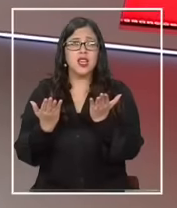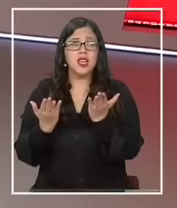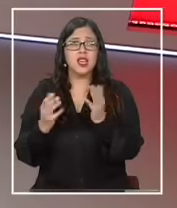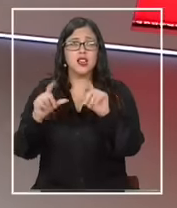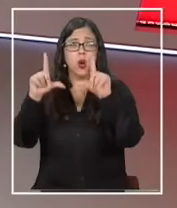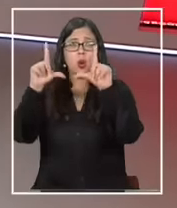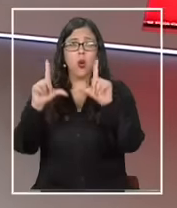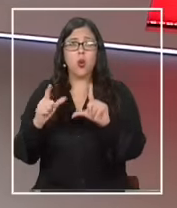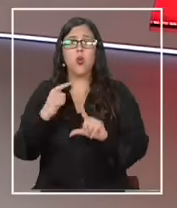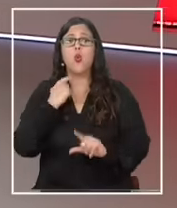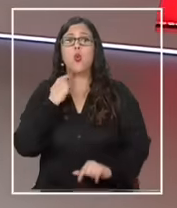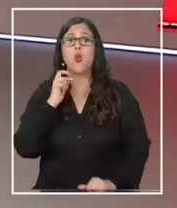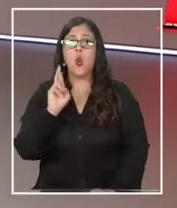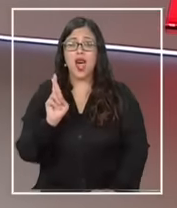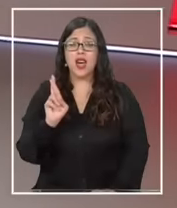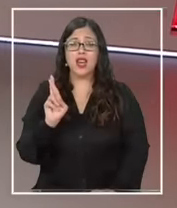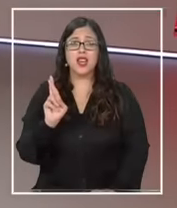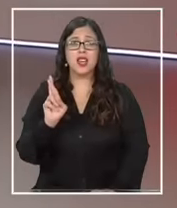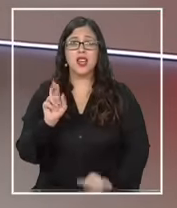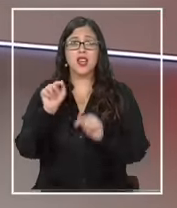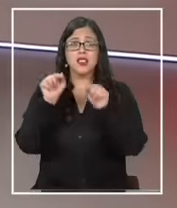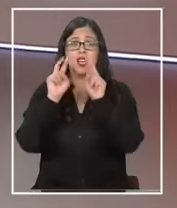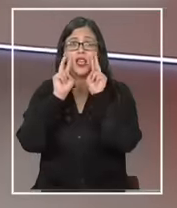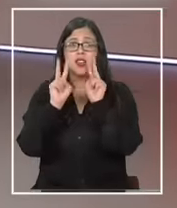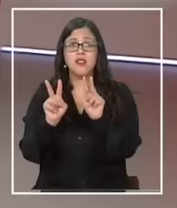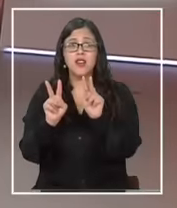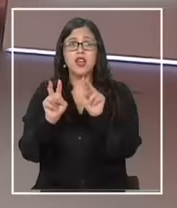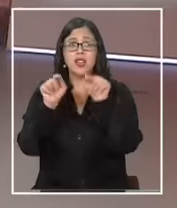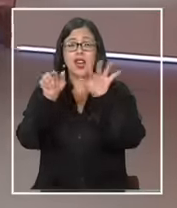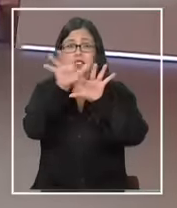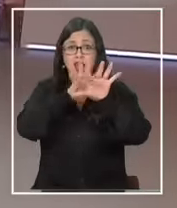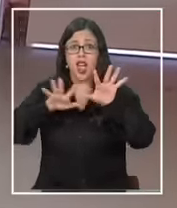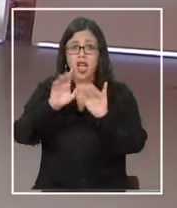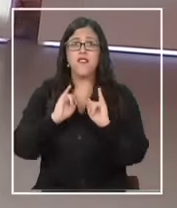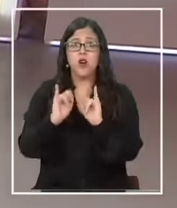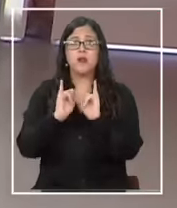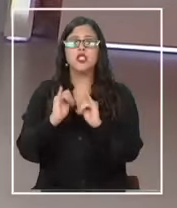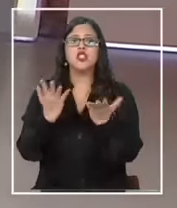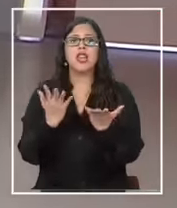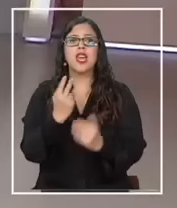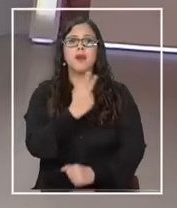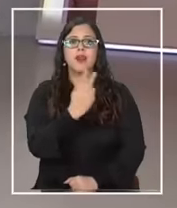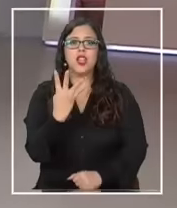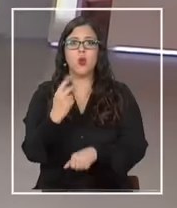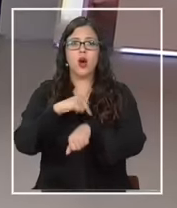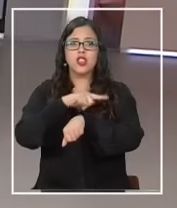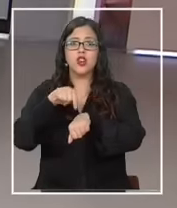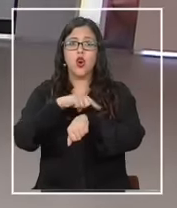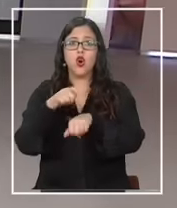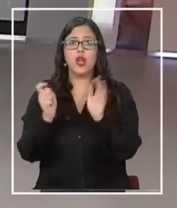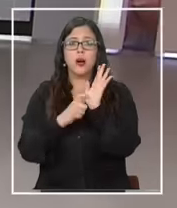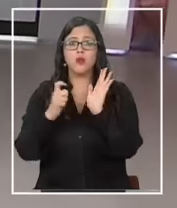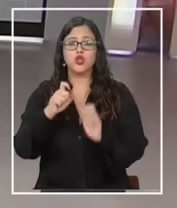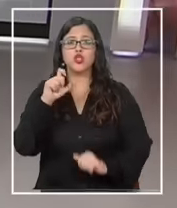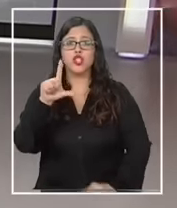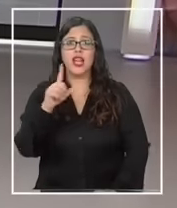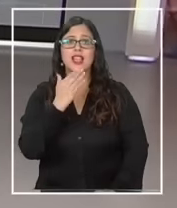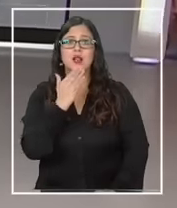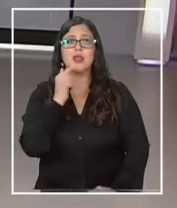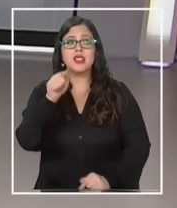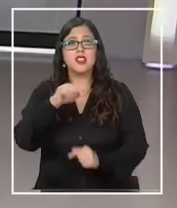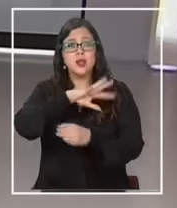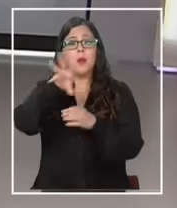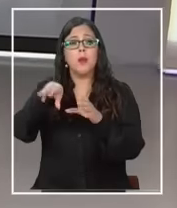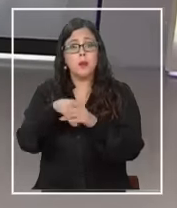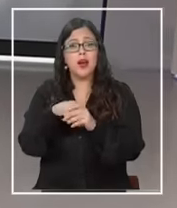código QR y revise este contenido que está por supuesto en 24 horas.cl es parte